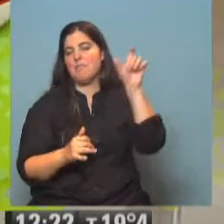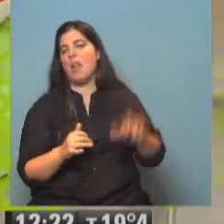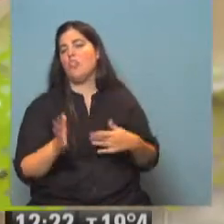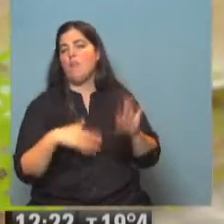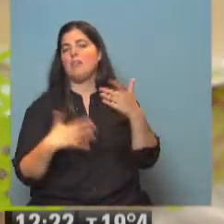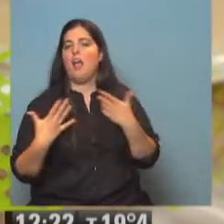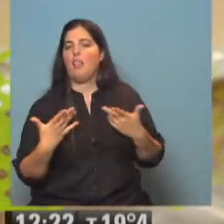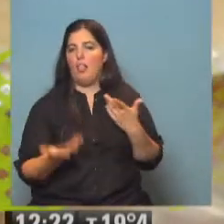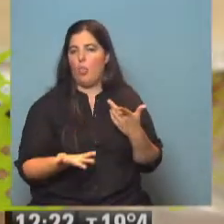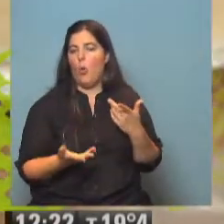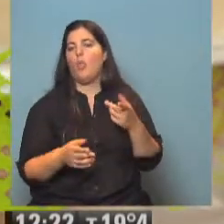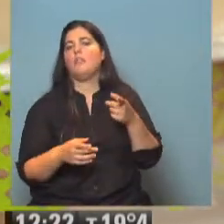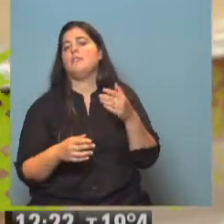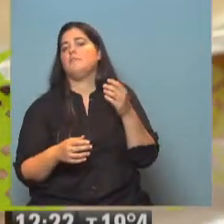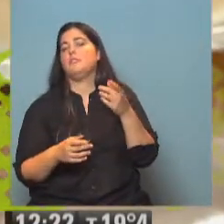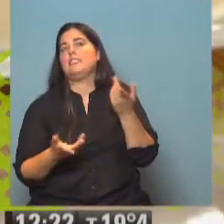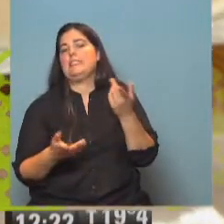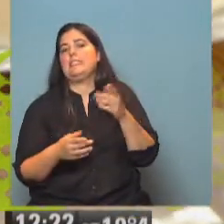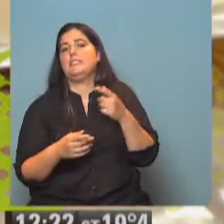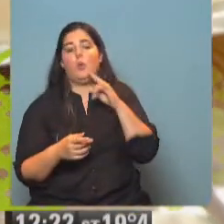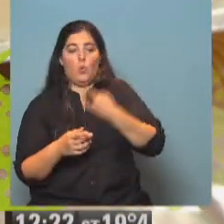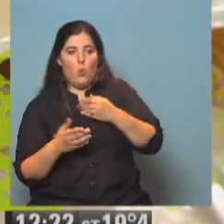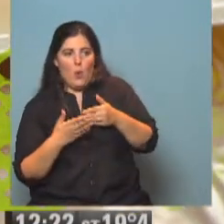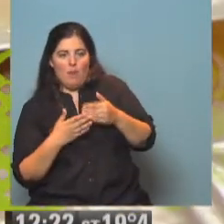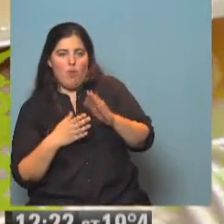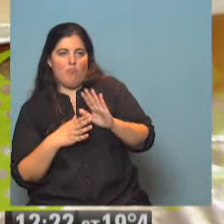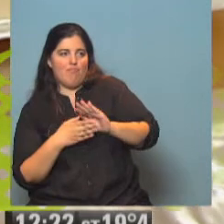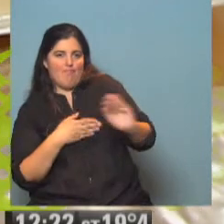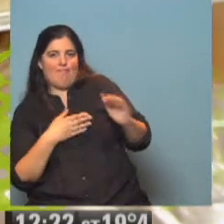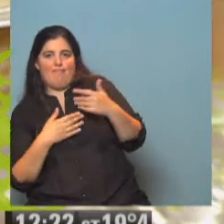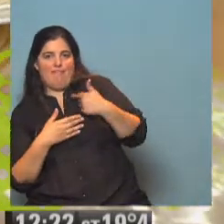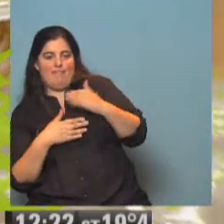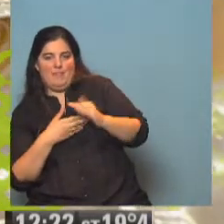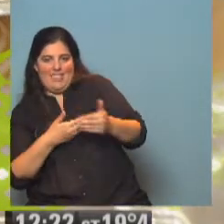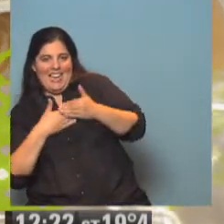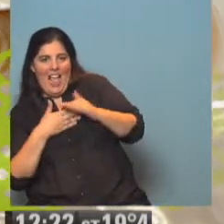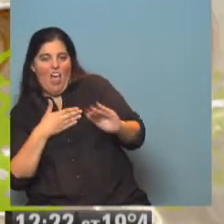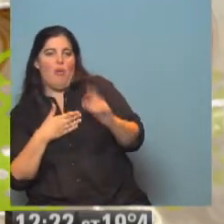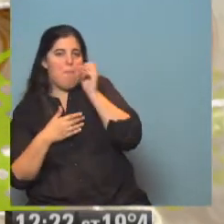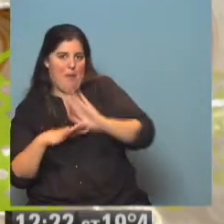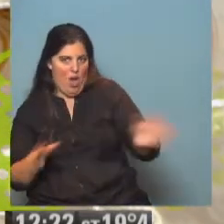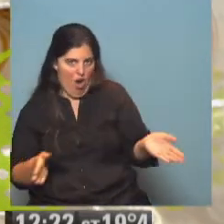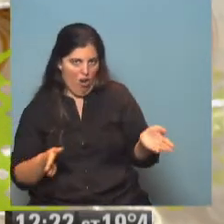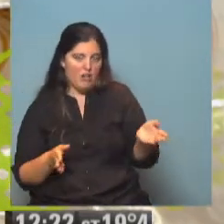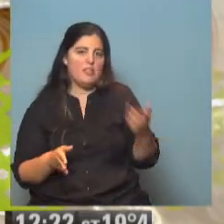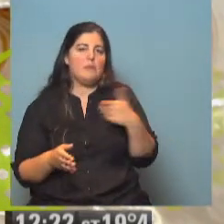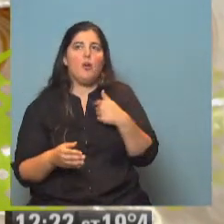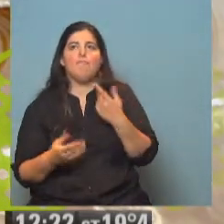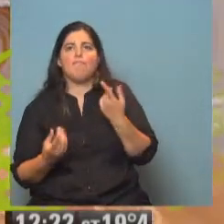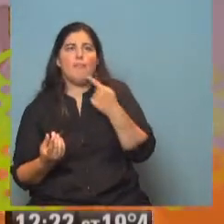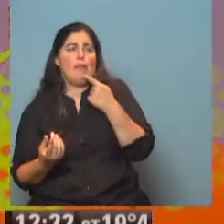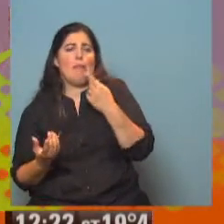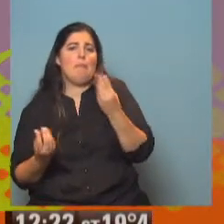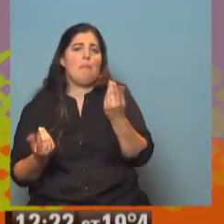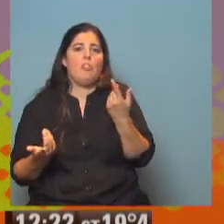es peor. O sea, se rechaza, se auto-rechaza directamente. Y le da, le da no sé qué explicarlo